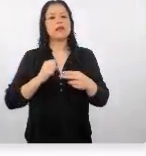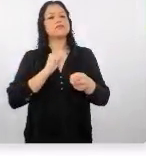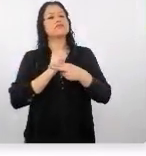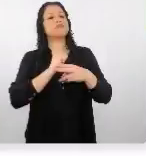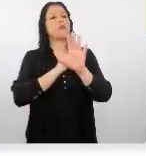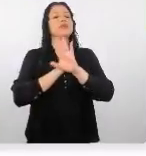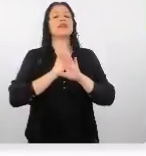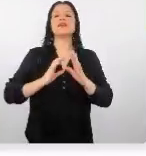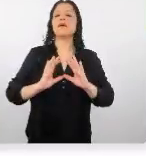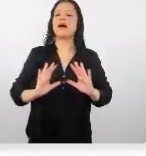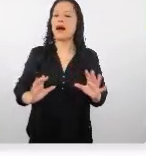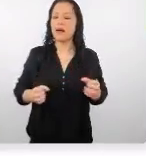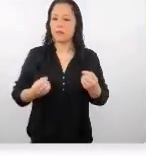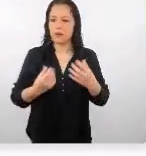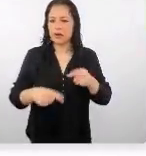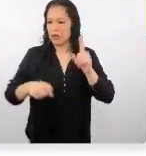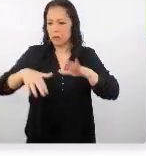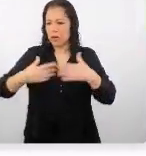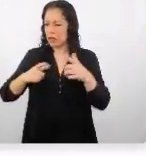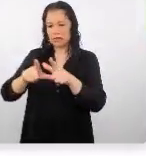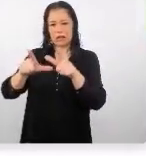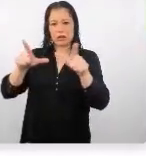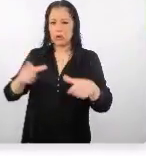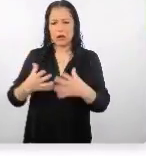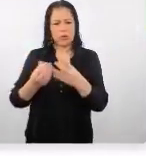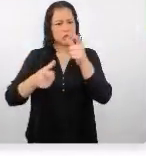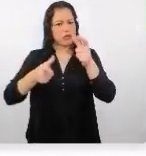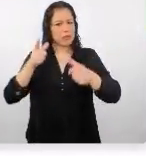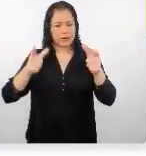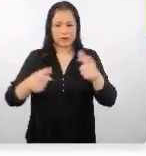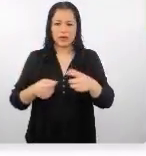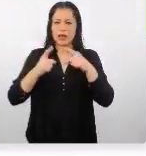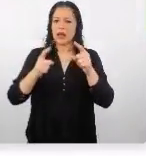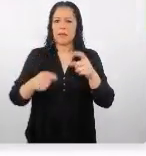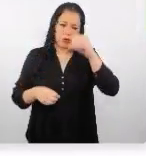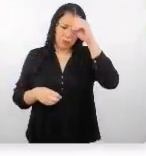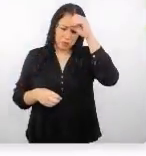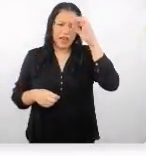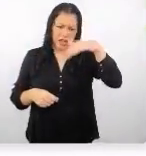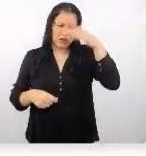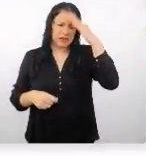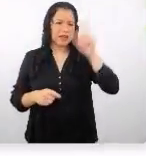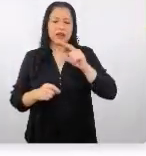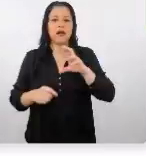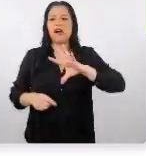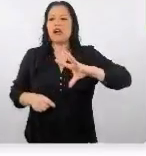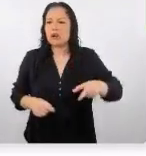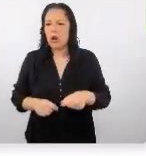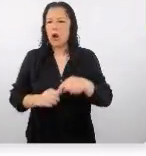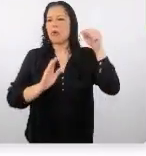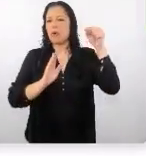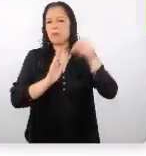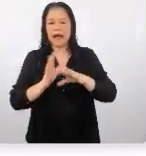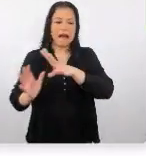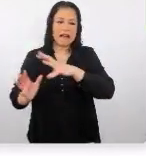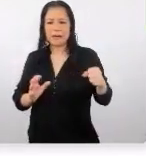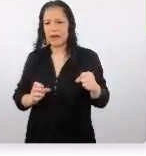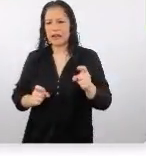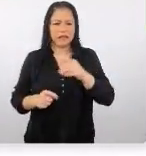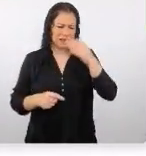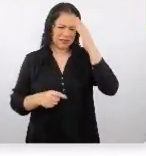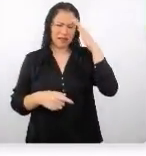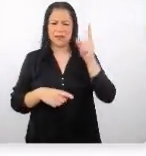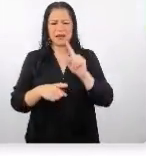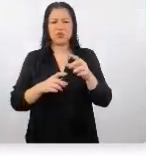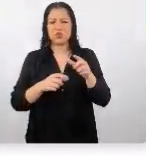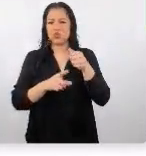ellos normalmente pueden estar igual en un sitio con mucha gente pero saben que no les van a robar saben que no van a pasar y les van a quitar el monedero la